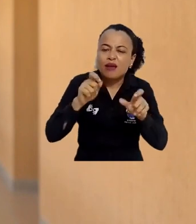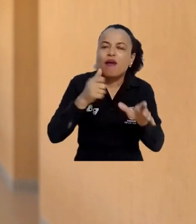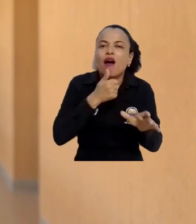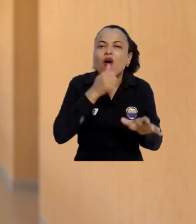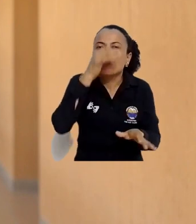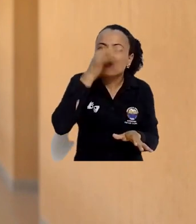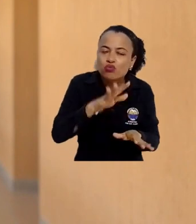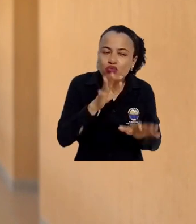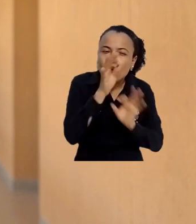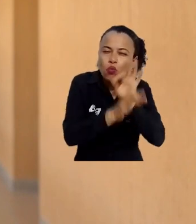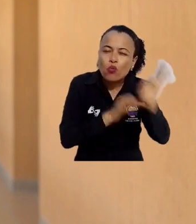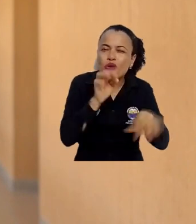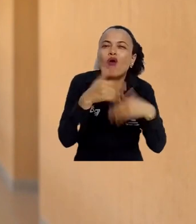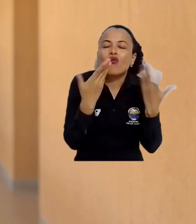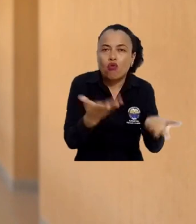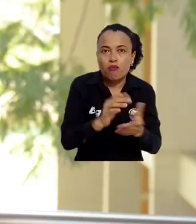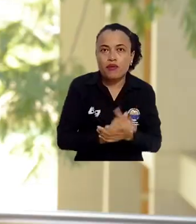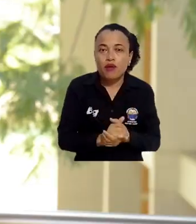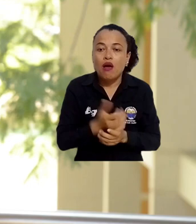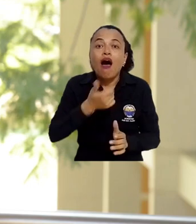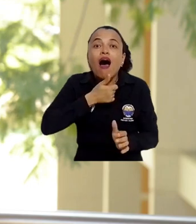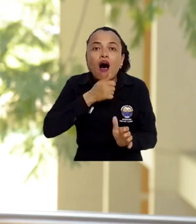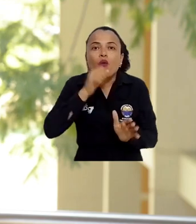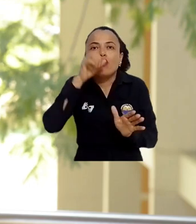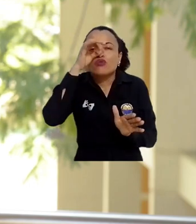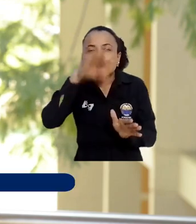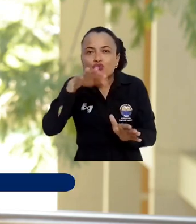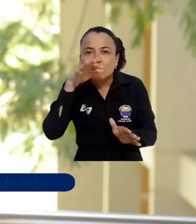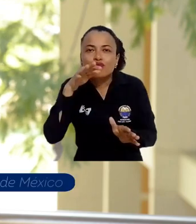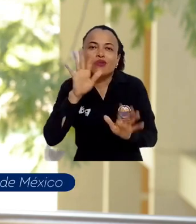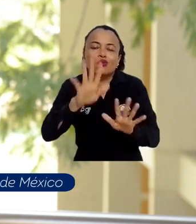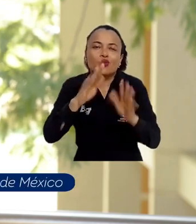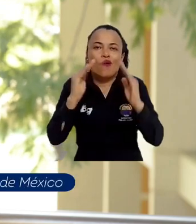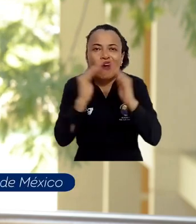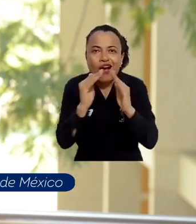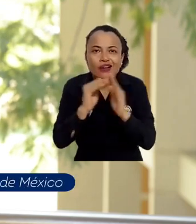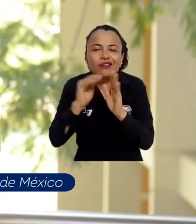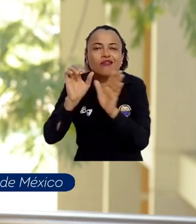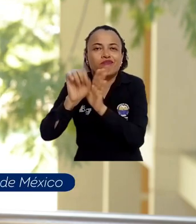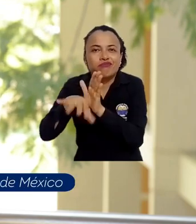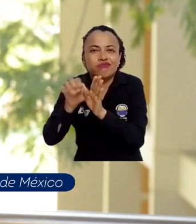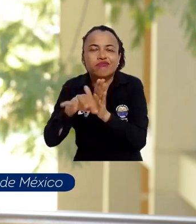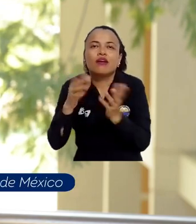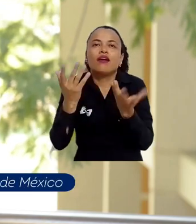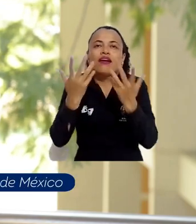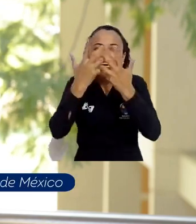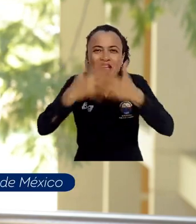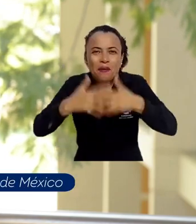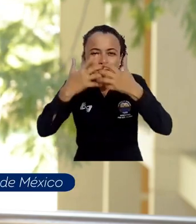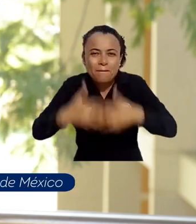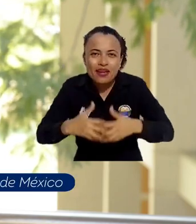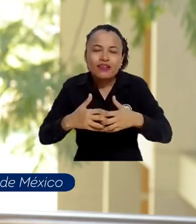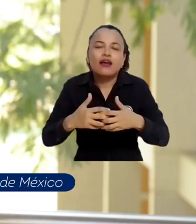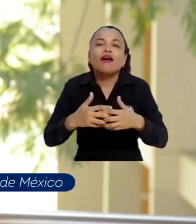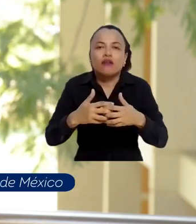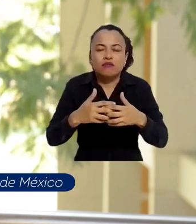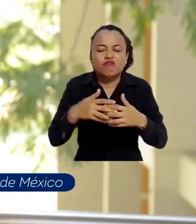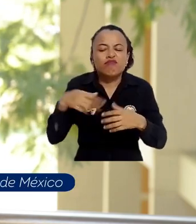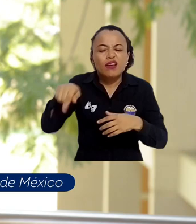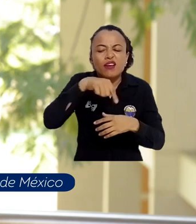en las unidades del tratamiento de agua. Hay que tratar el agua residual que estamos produciendo, no sólo del área doméstica, sino de las empresas.